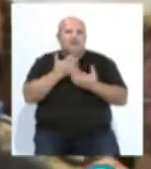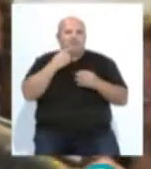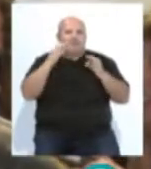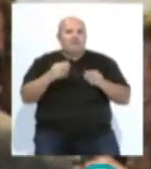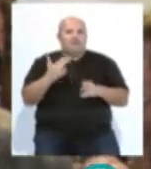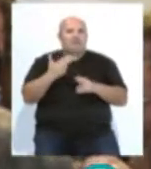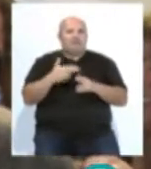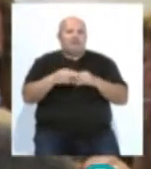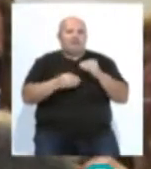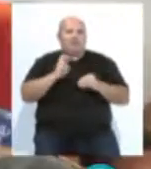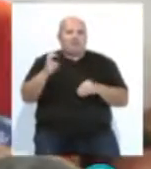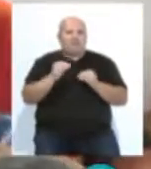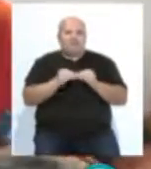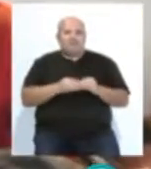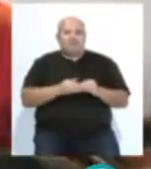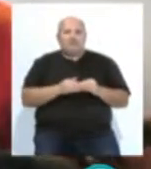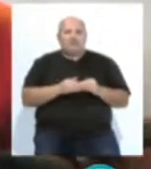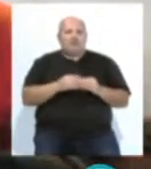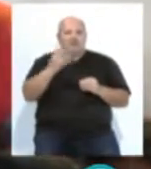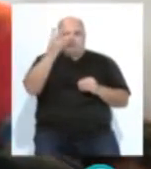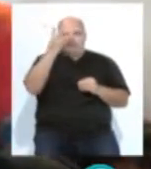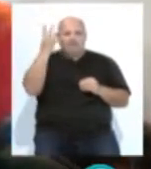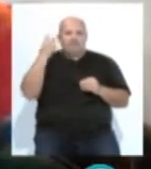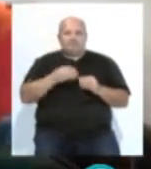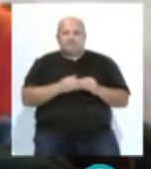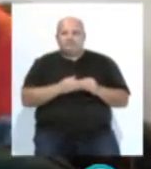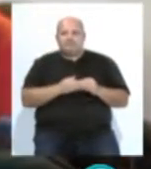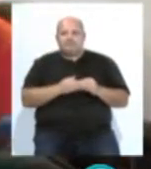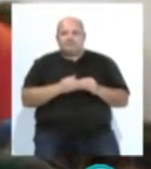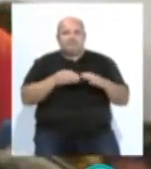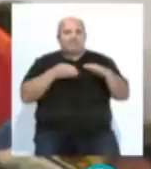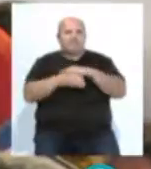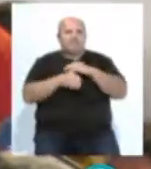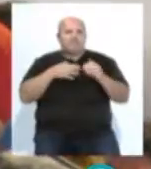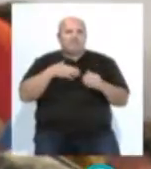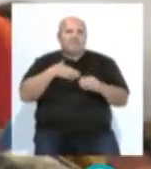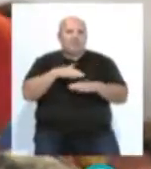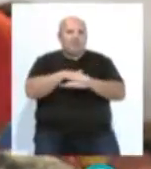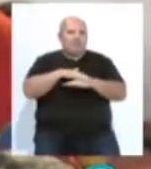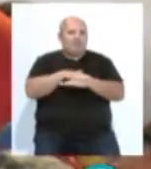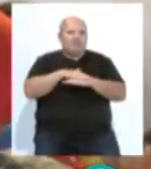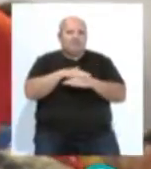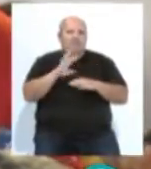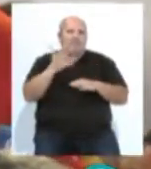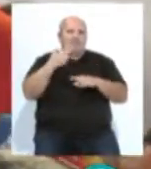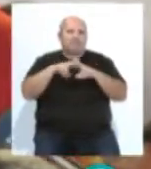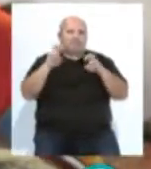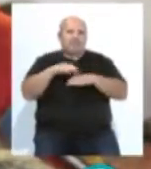digo que la política se puede hacer de otra manera. Saben que hace cuatro años entrábamos en las instituciones de prestado,